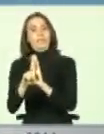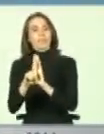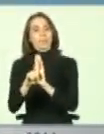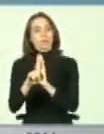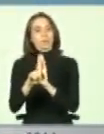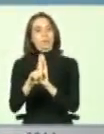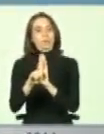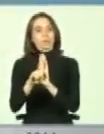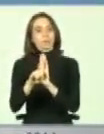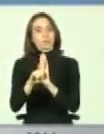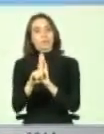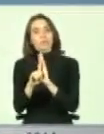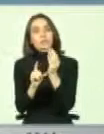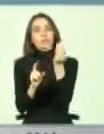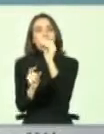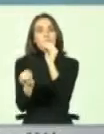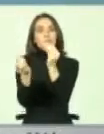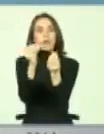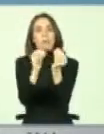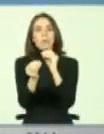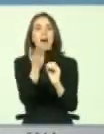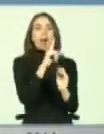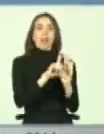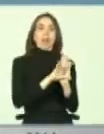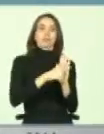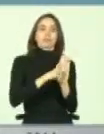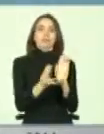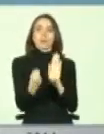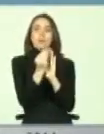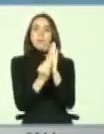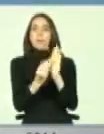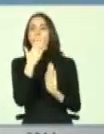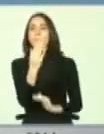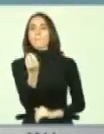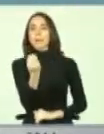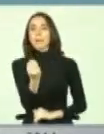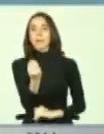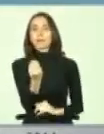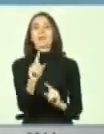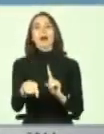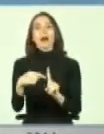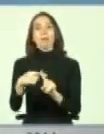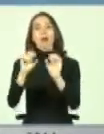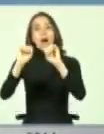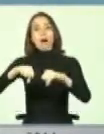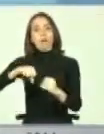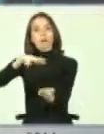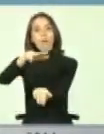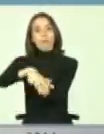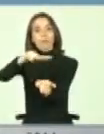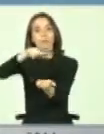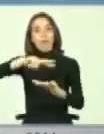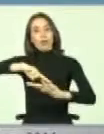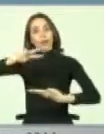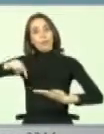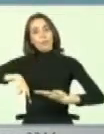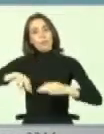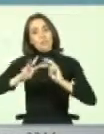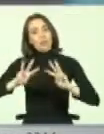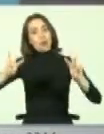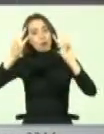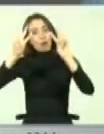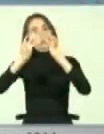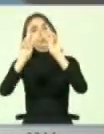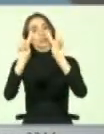obviamente, perfeccionando, las leyes anteriores, y además cuando teníamos que aprobar o ratificar la Convención de las Naciones Unidas sobre